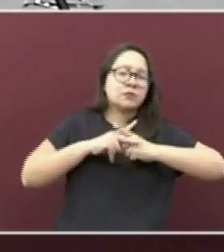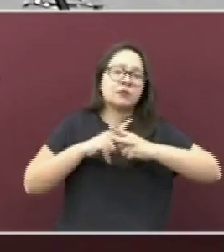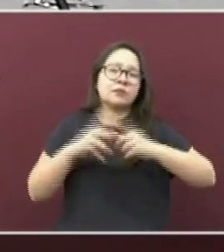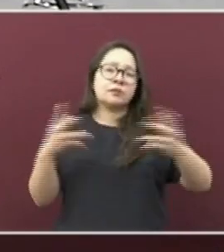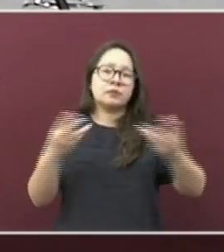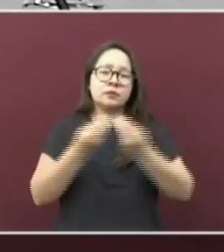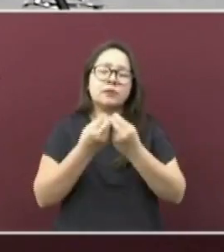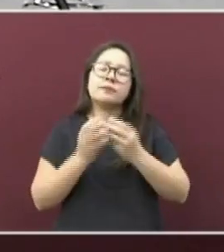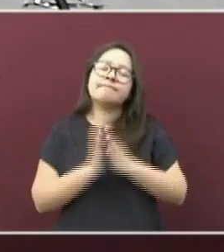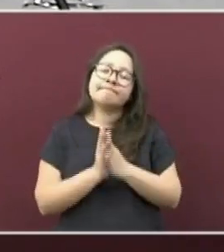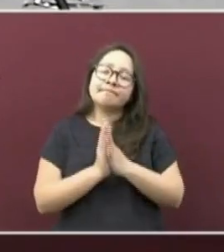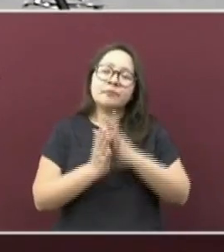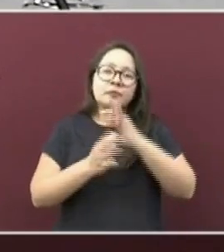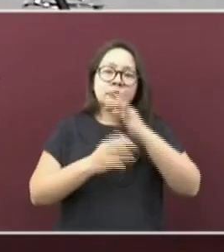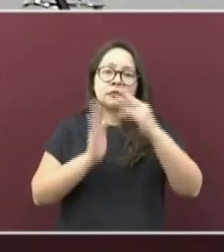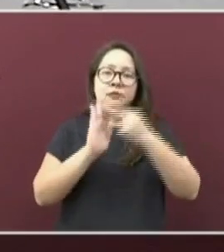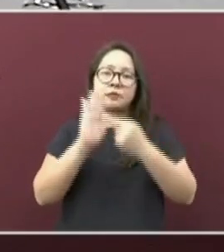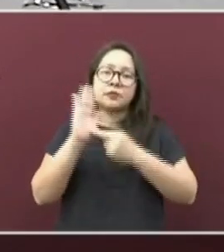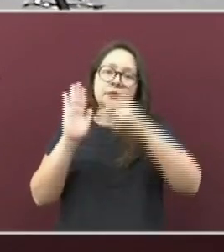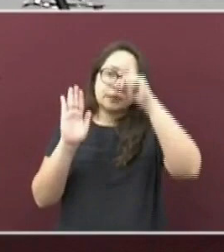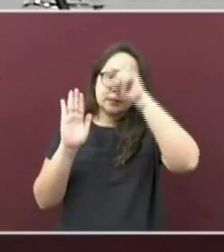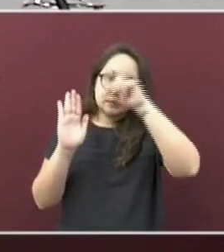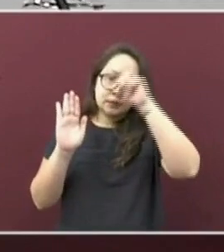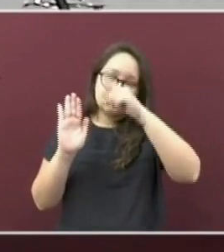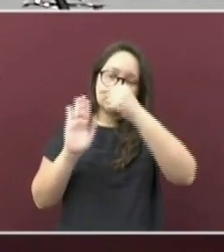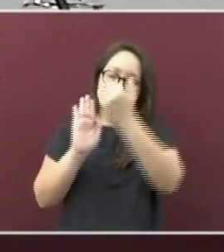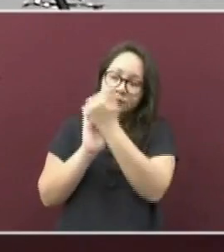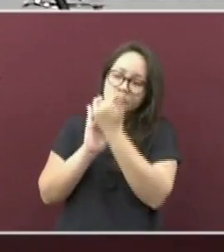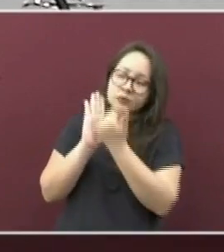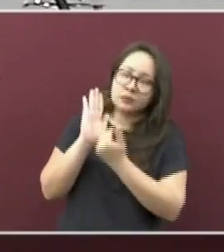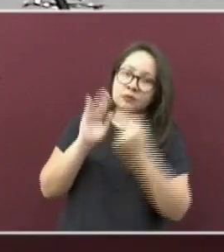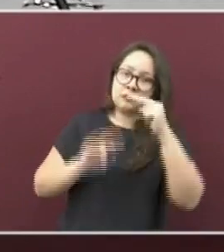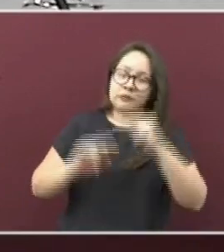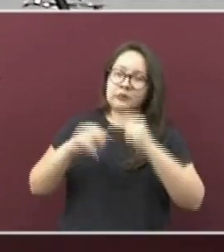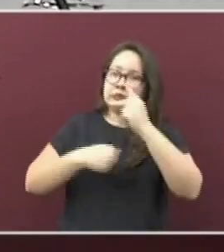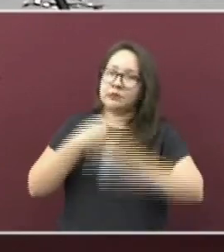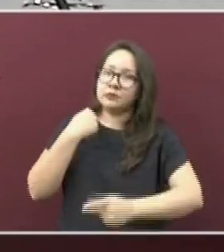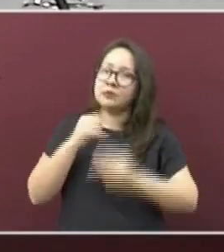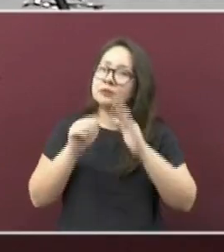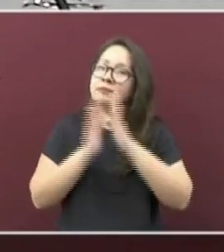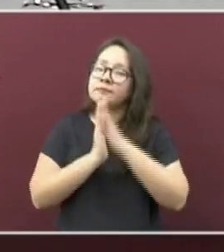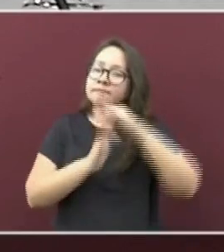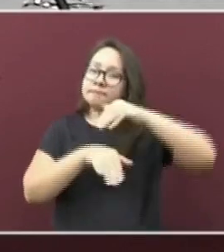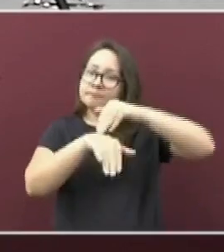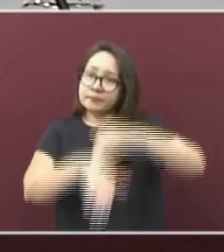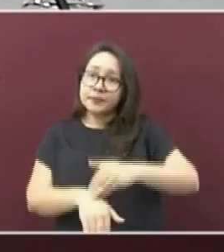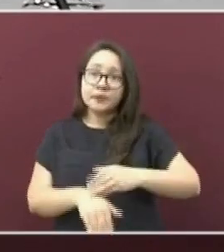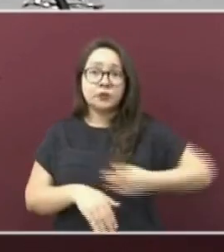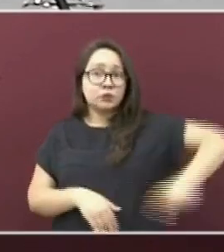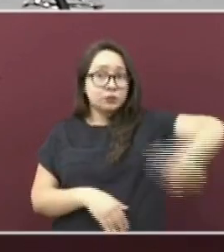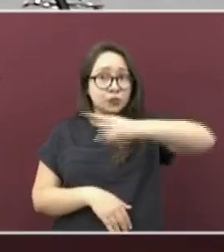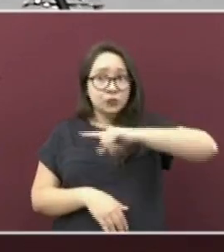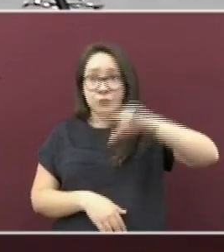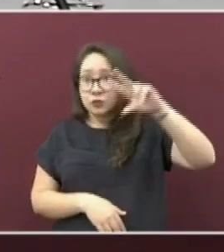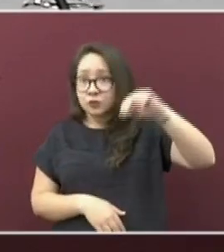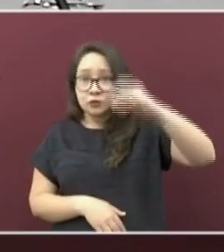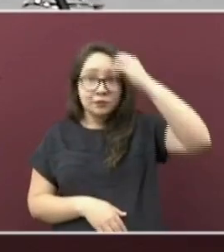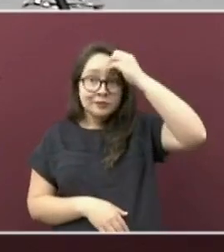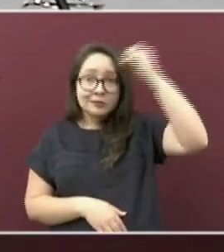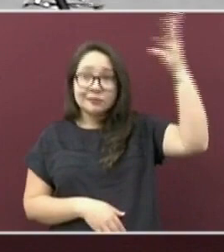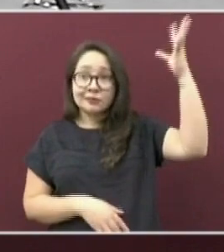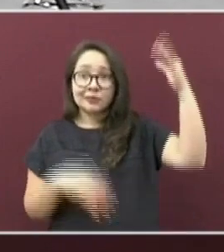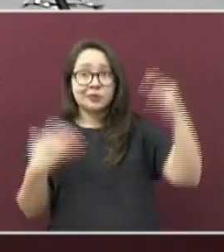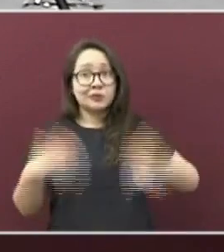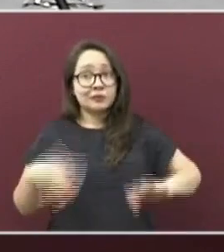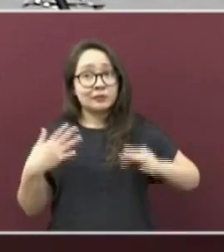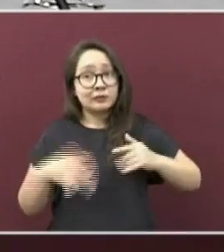a apegarse a las recomendaciones en cada uno de los niveles de riesgo. No deben olvidar que se